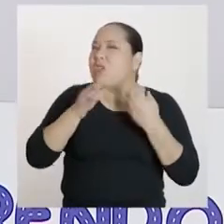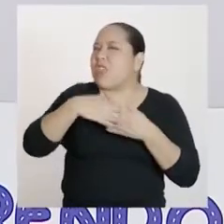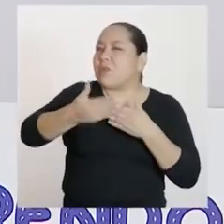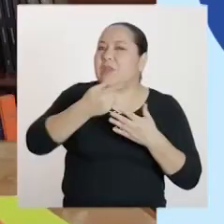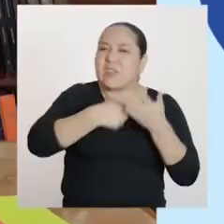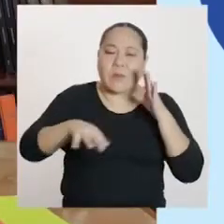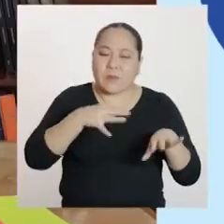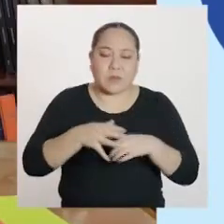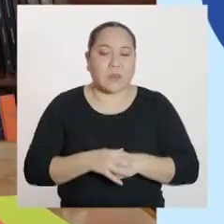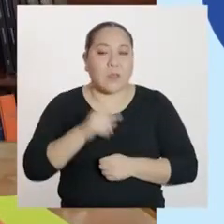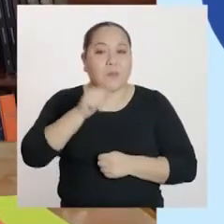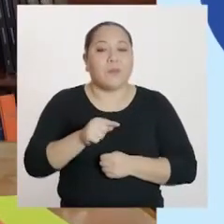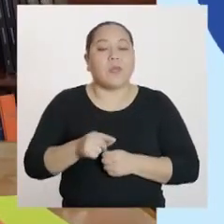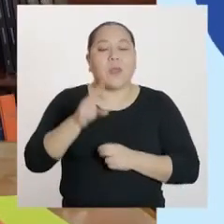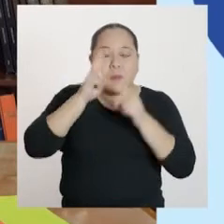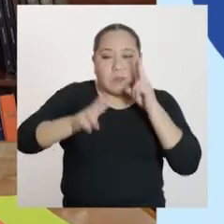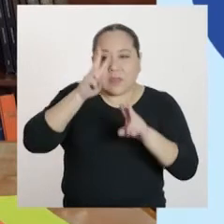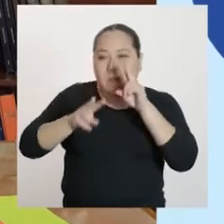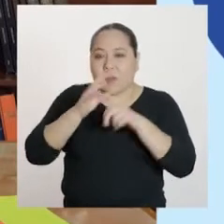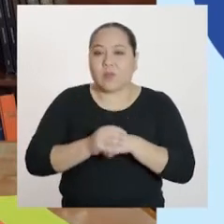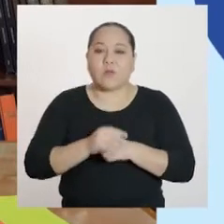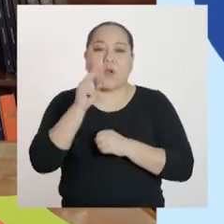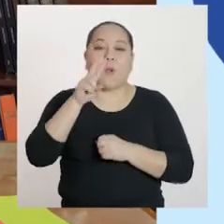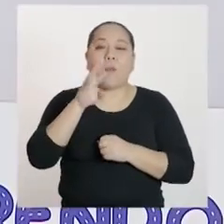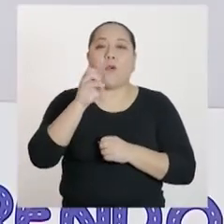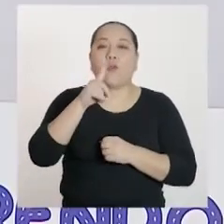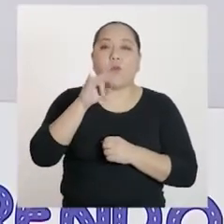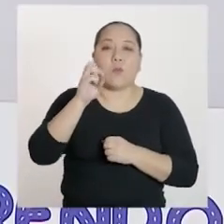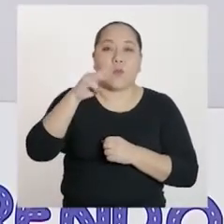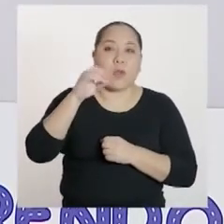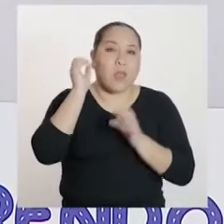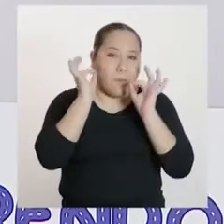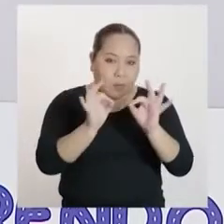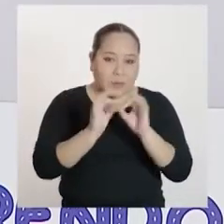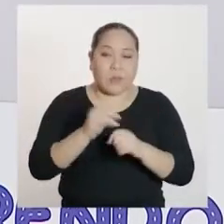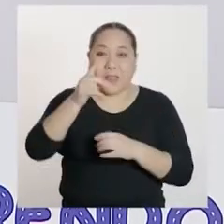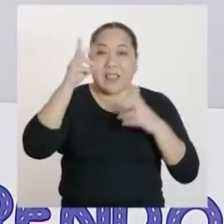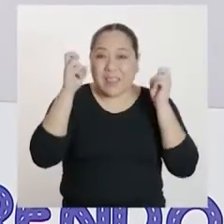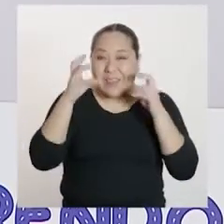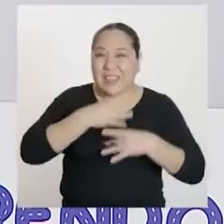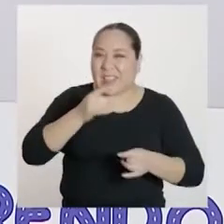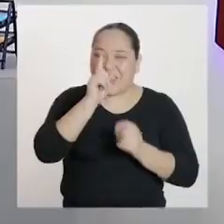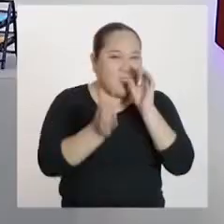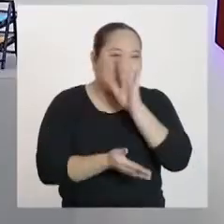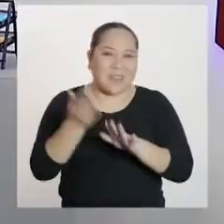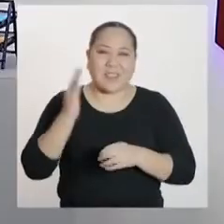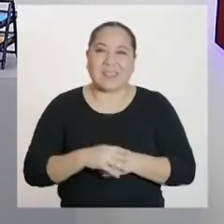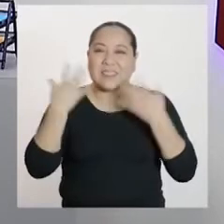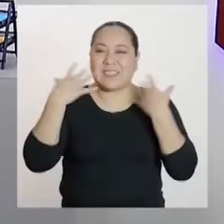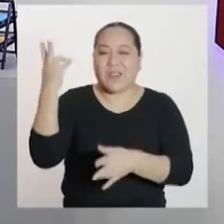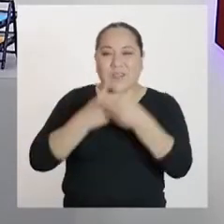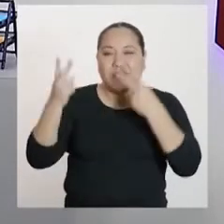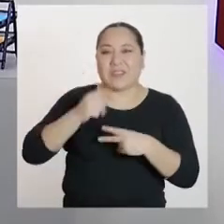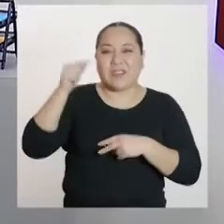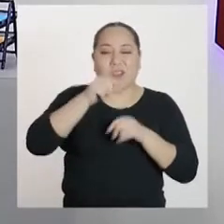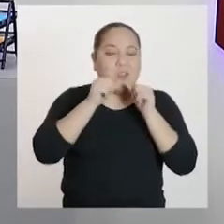profesora Aira? Con una situación de volumen óptimo. Si el tema te sonó interesante, no te vayas. Ya volvemos para